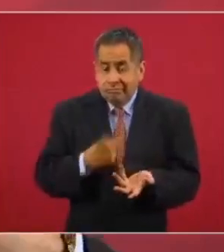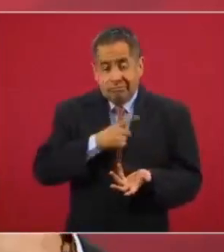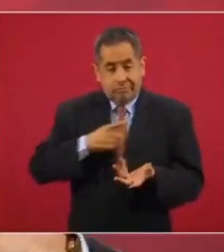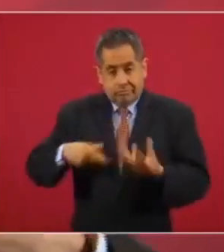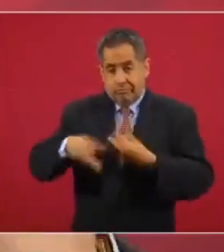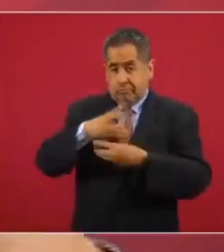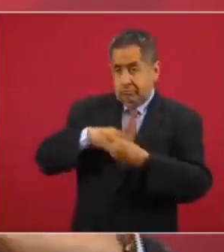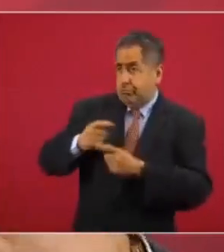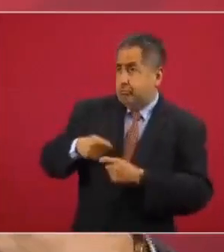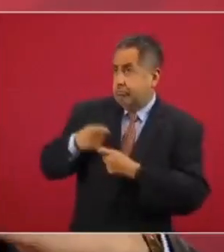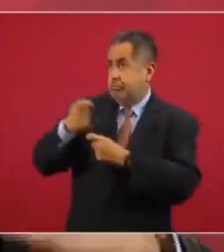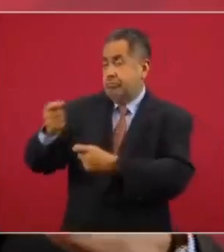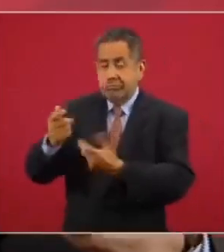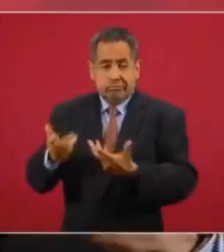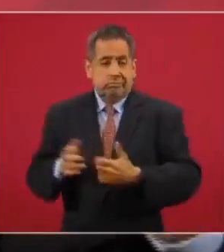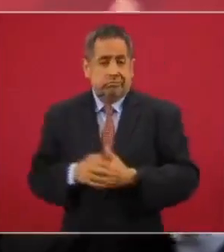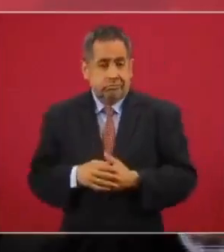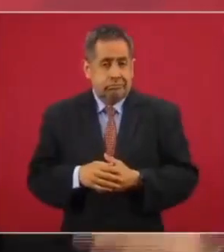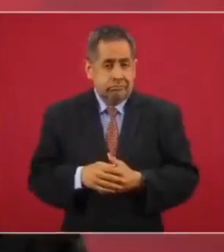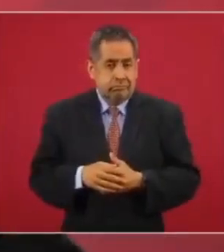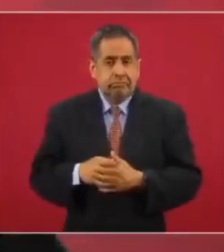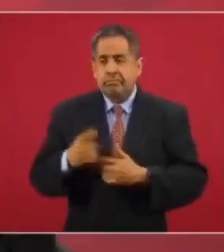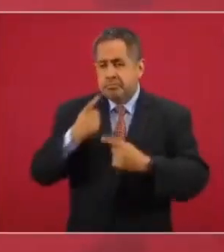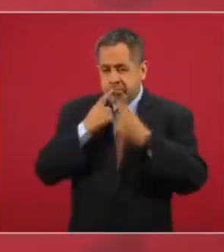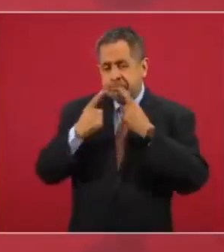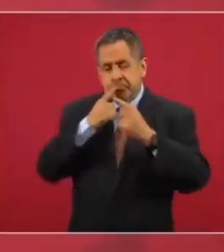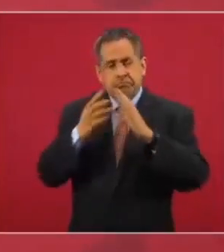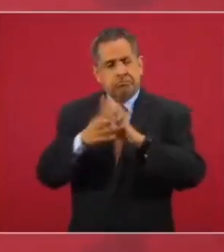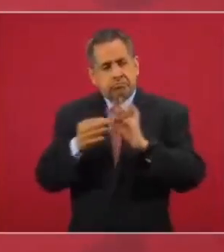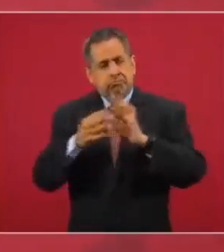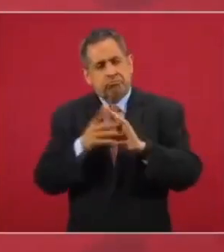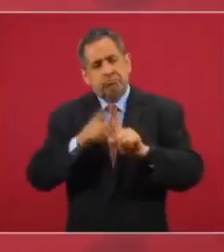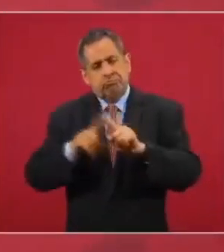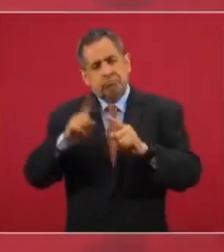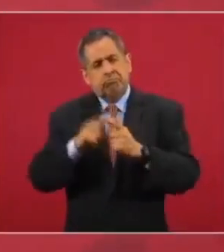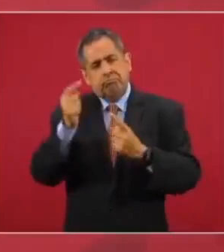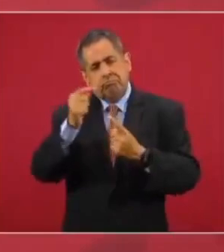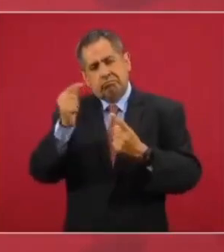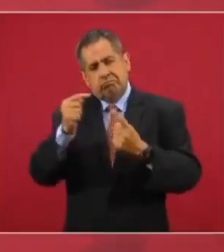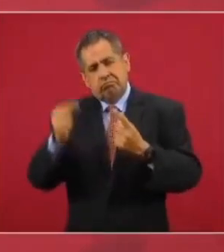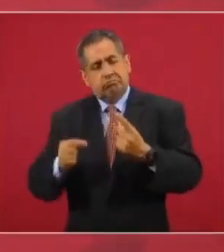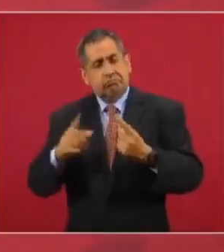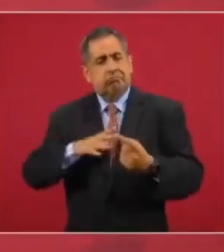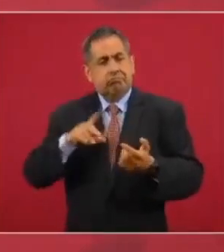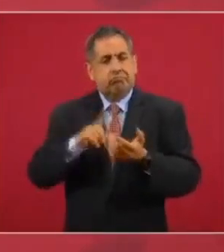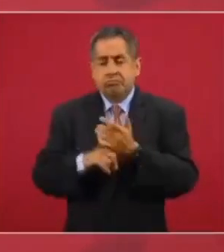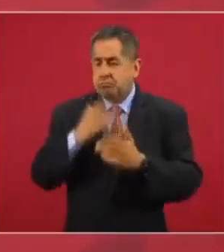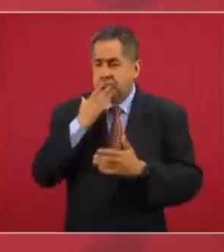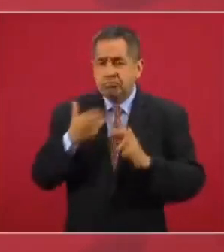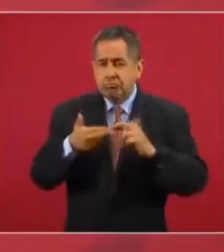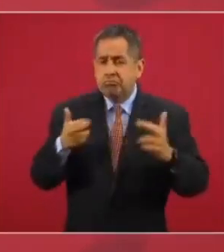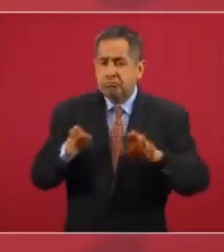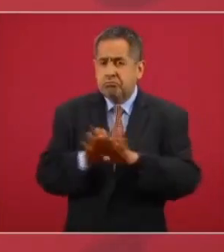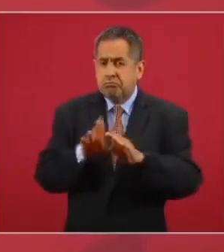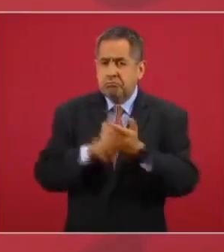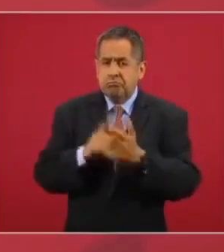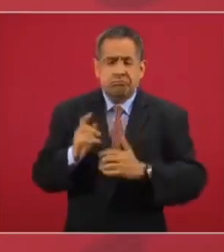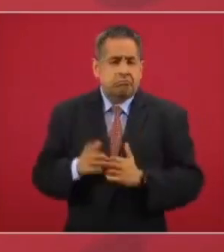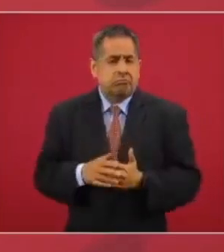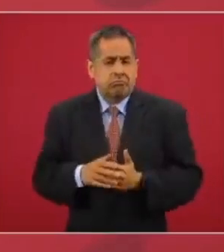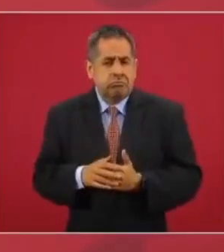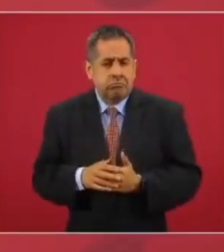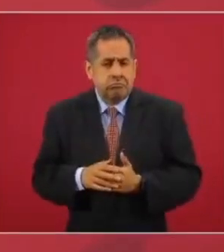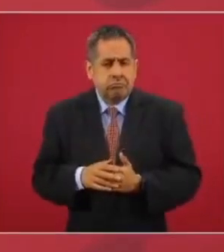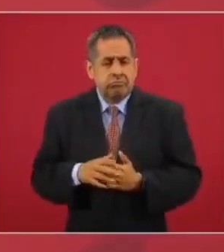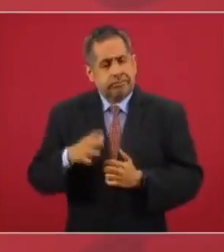Entonces, hemos venido en las conversaciones planteando diferentes opciones, tenemos buena relación, no oculto que